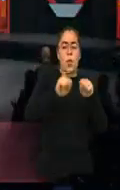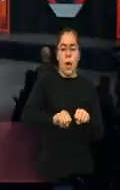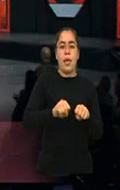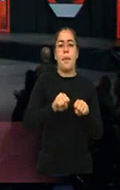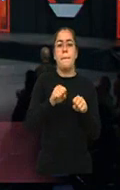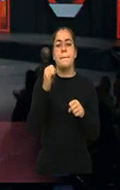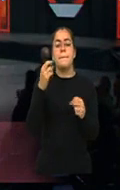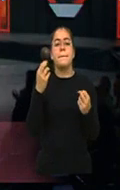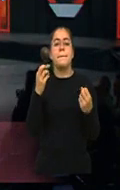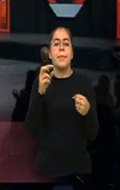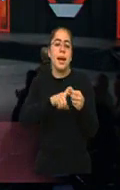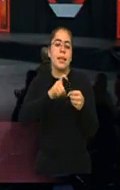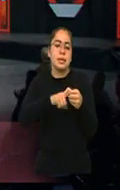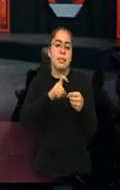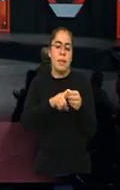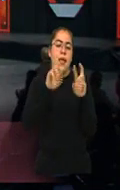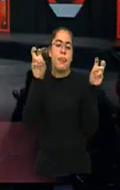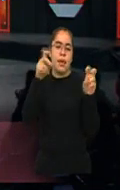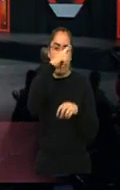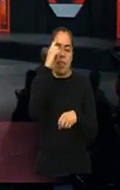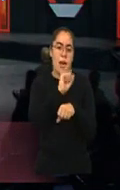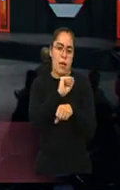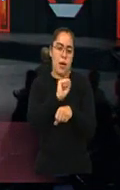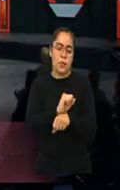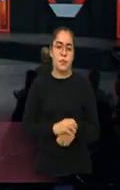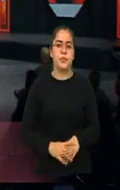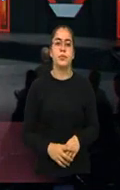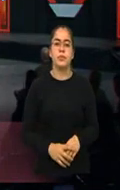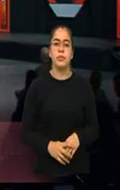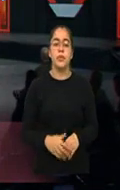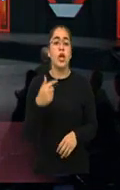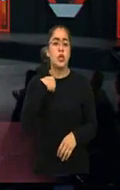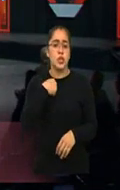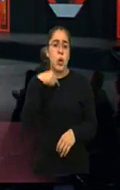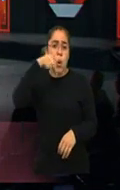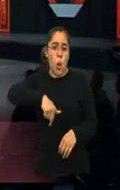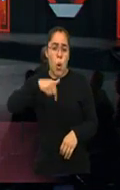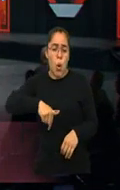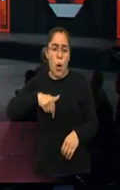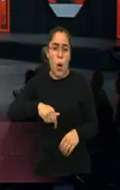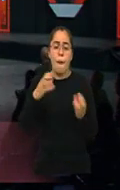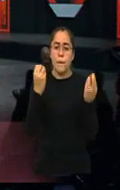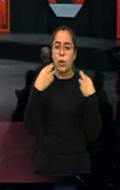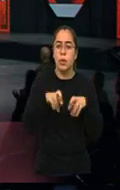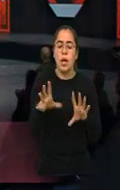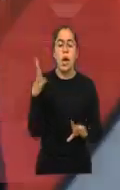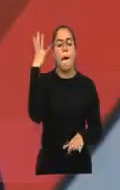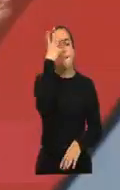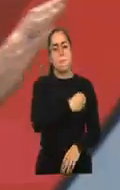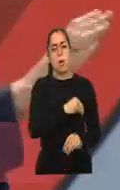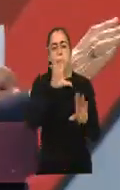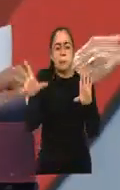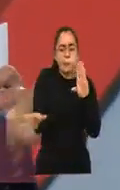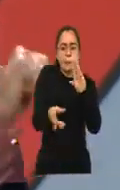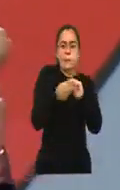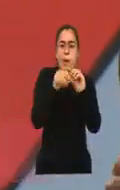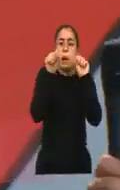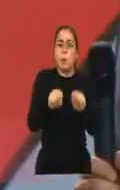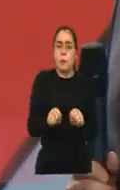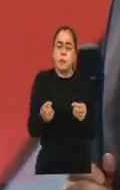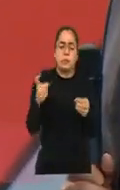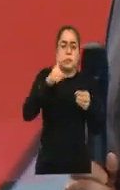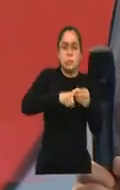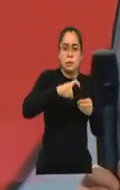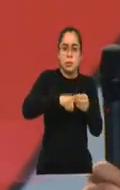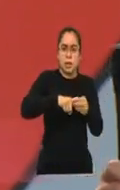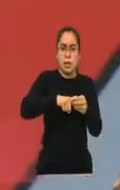muchas más, Geraldine. Es una oportunidad maravillosa de sumarse, de incluir, pero hacerlo y que ese convenio, que está muy bien